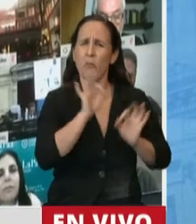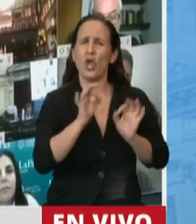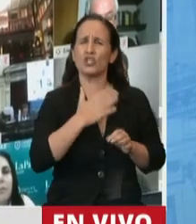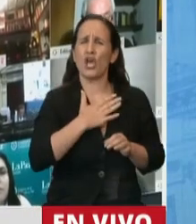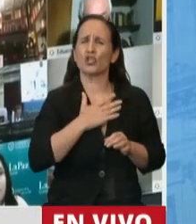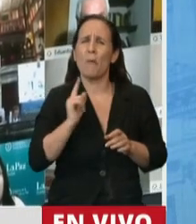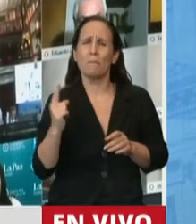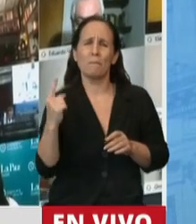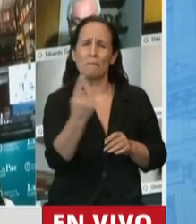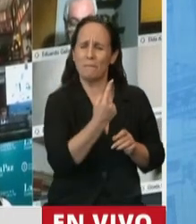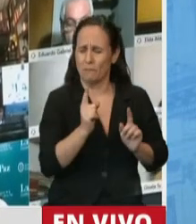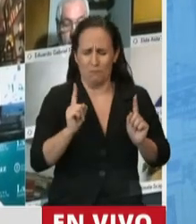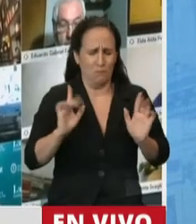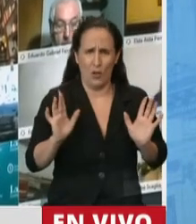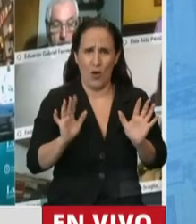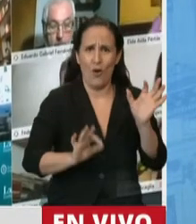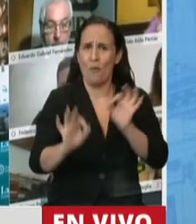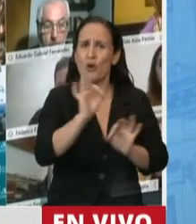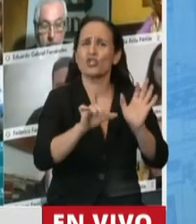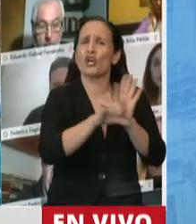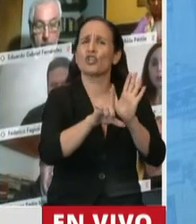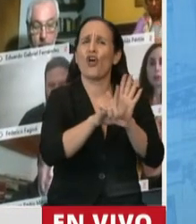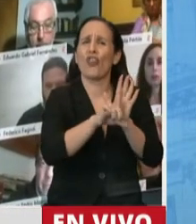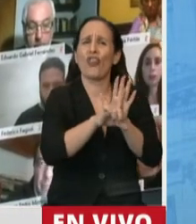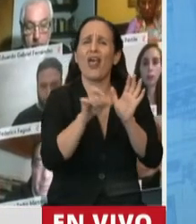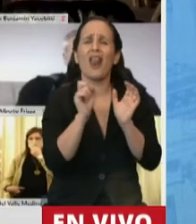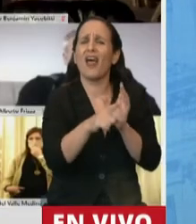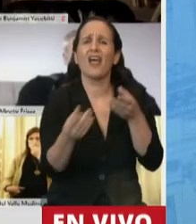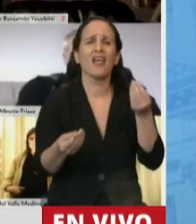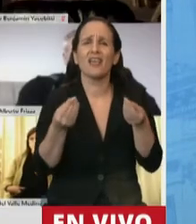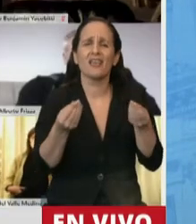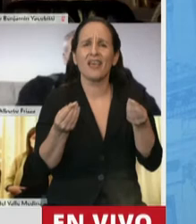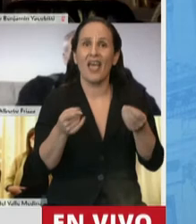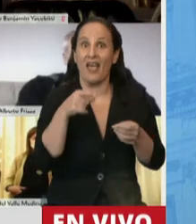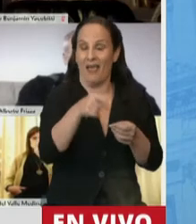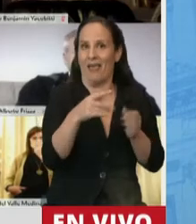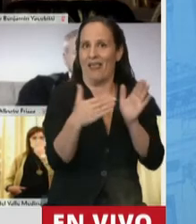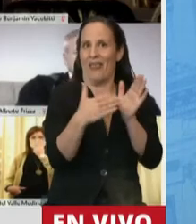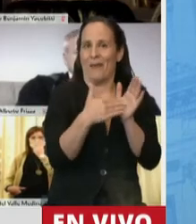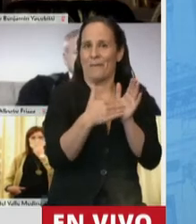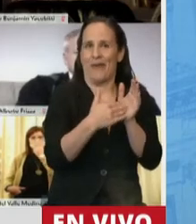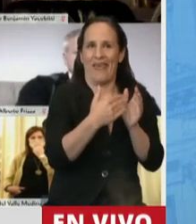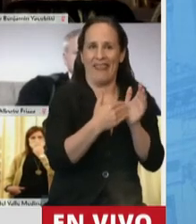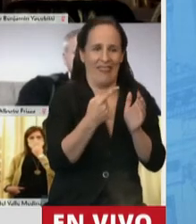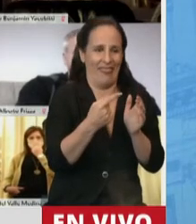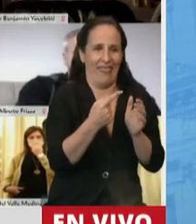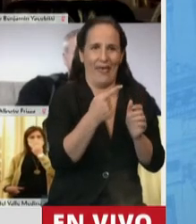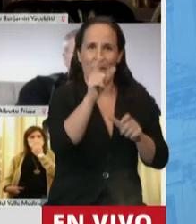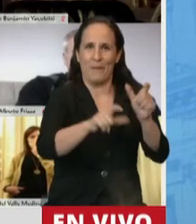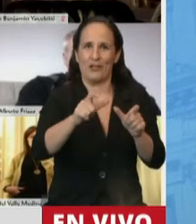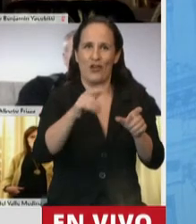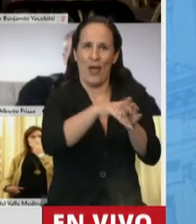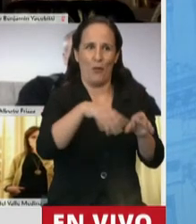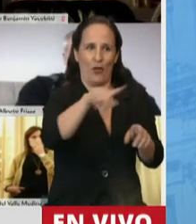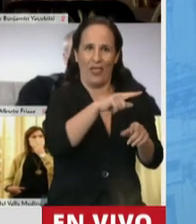personales los proyectos de ley, son proyectos que representan a los intereses de quienes nos han votado.